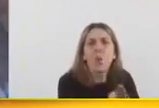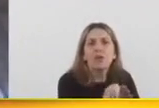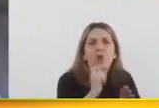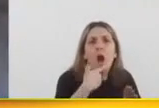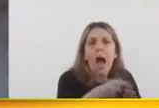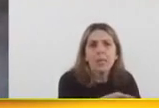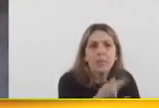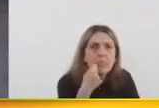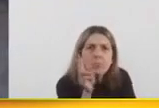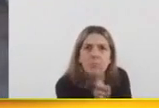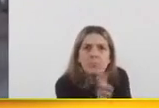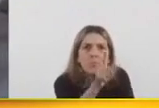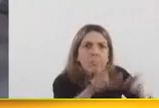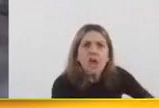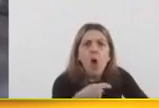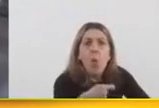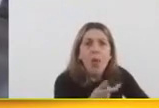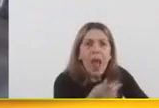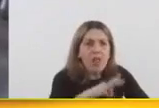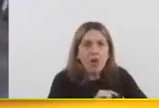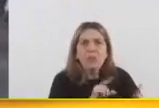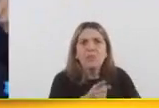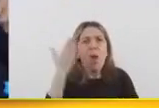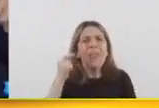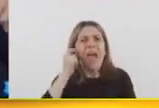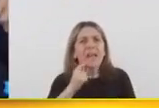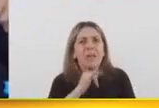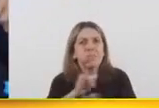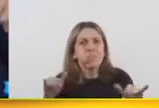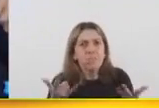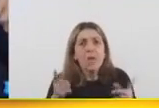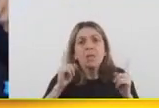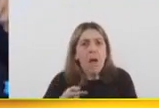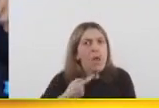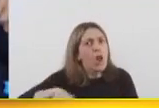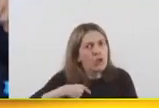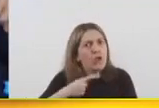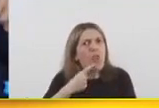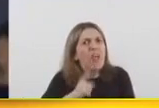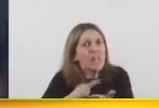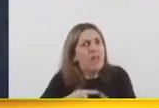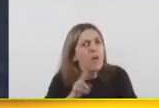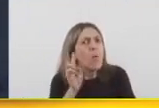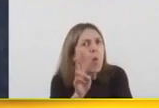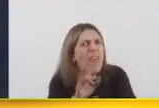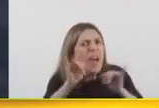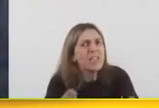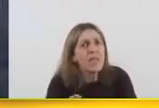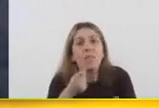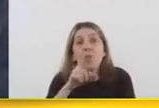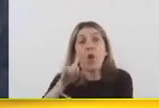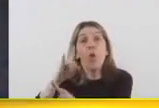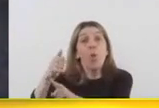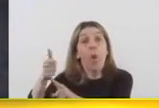ingreso, ese salario indirecto del que hablaba Axel. Y los cuidamos, días atrás viene Luana